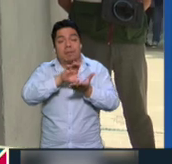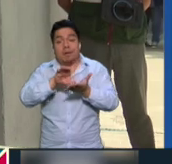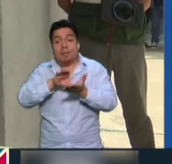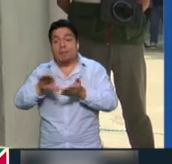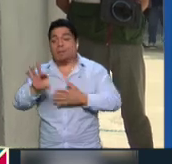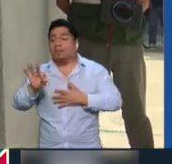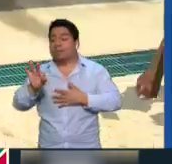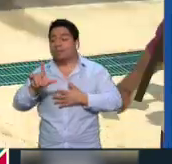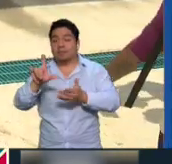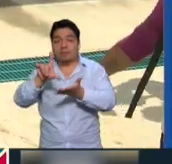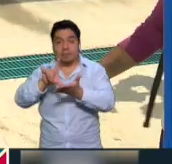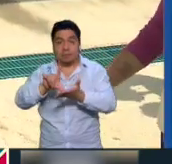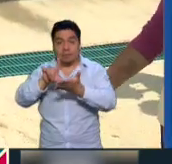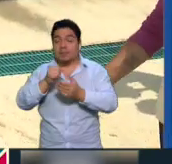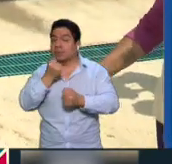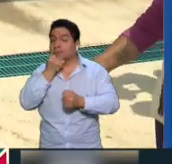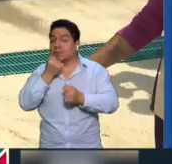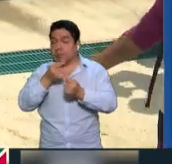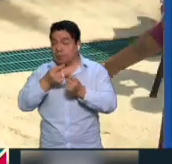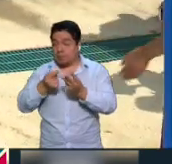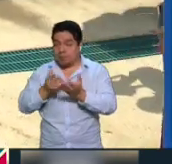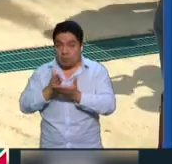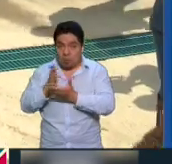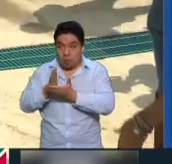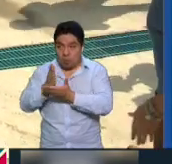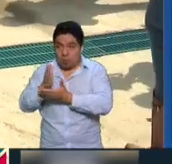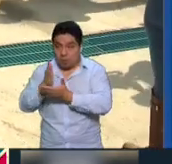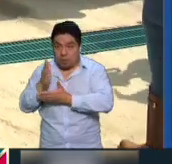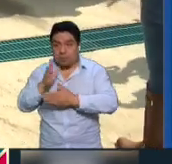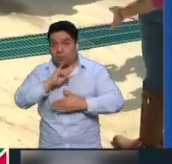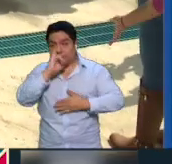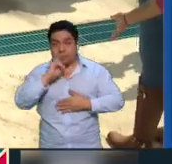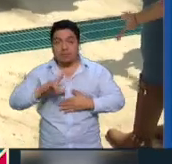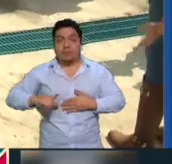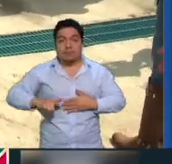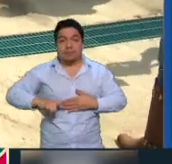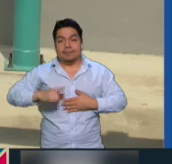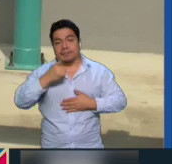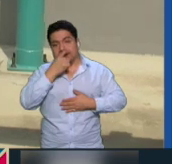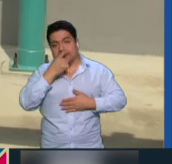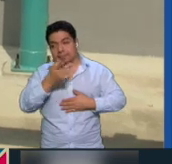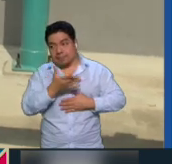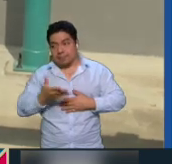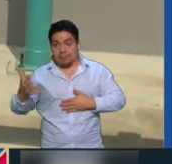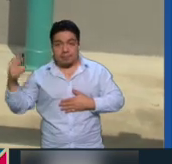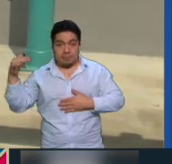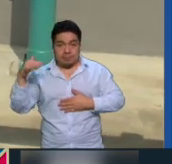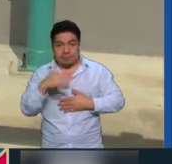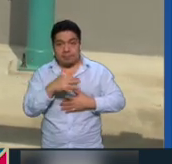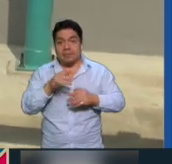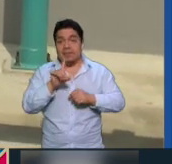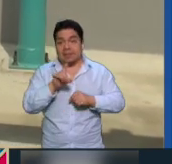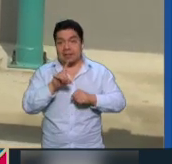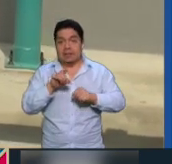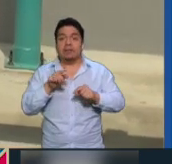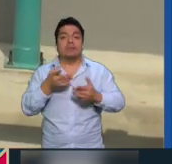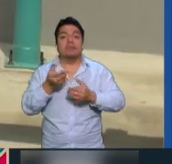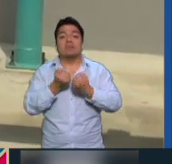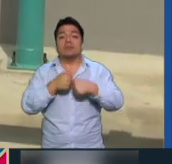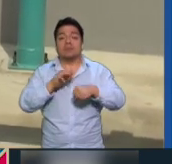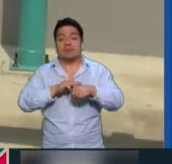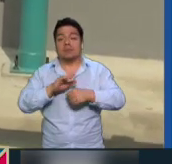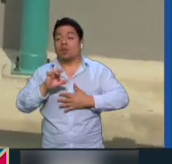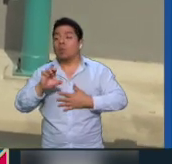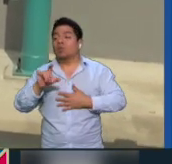segundo. Al encabezar el inicio de operaciones, el jefe de gobierno Martí Batres recordó que las fuentes de abastecimiento de agua de la capital son el sistema